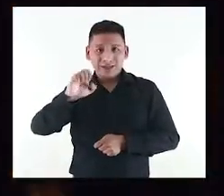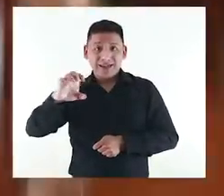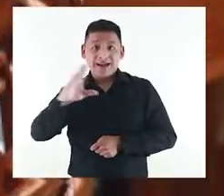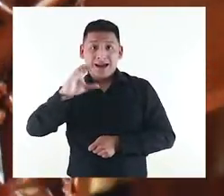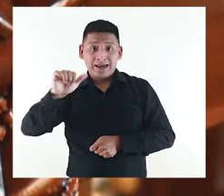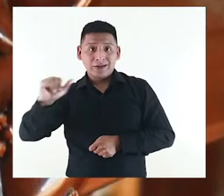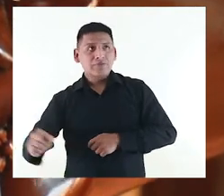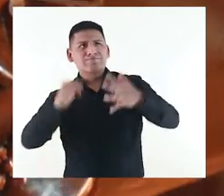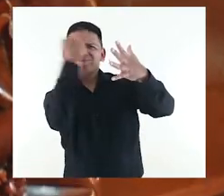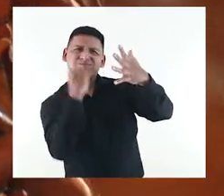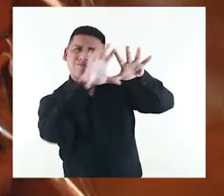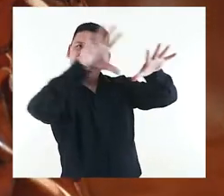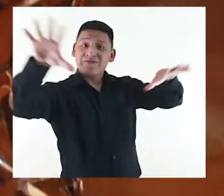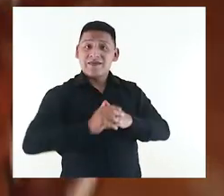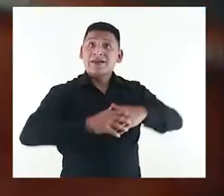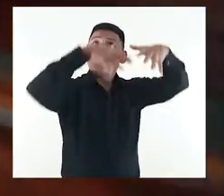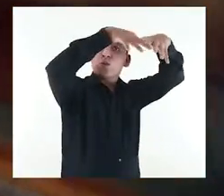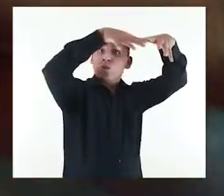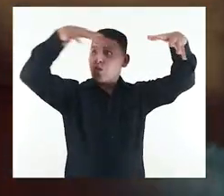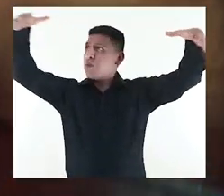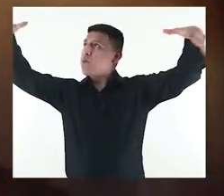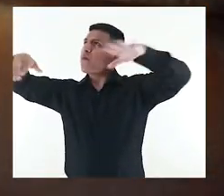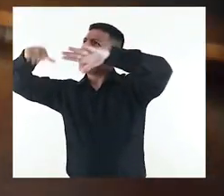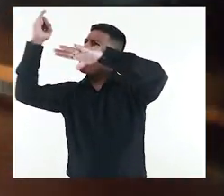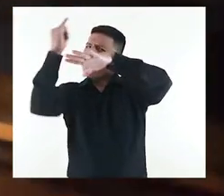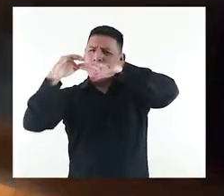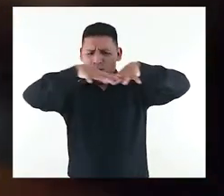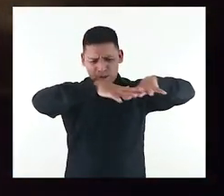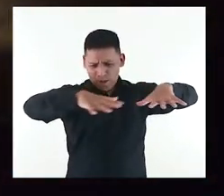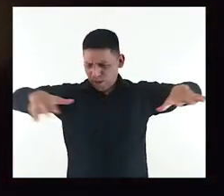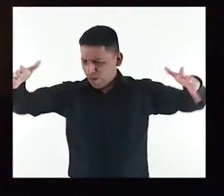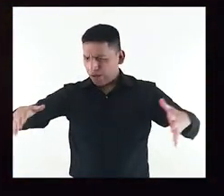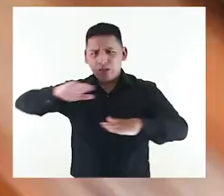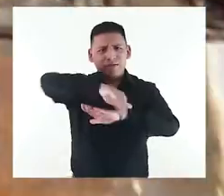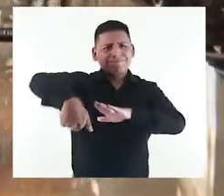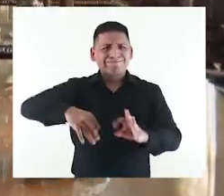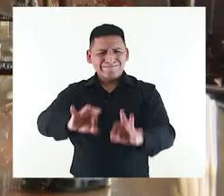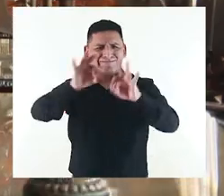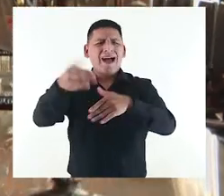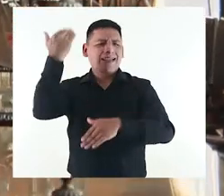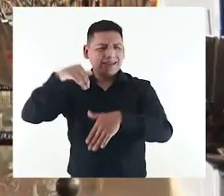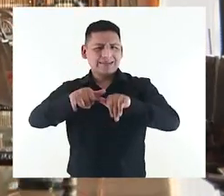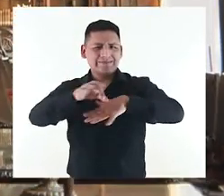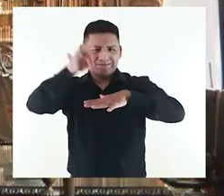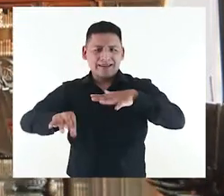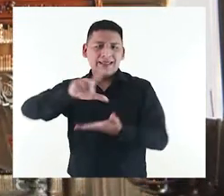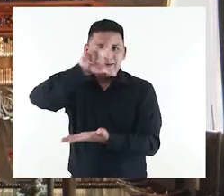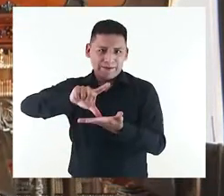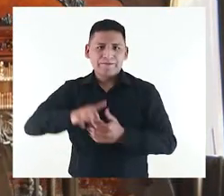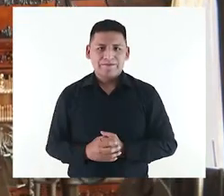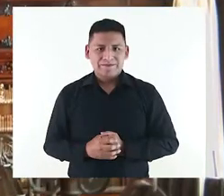Caicho y llena de figuritas decorativas. El techo en relieve y la balaustrada le dan un aire claustral propio de la